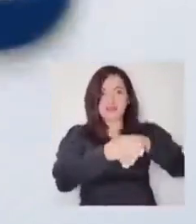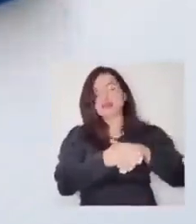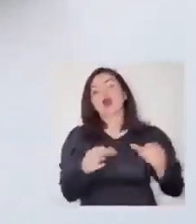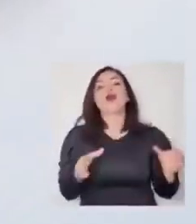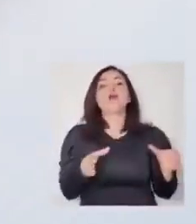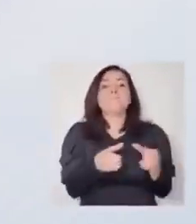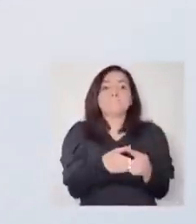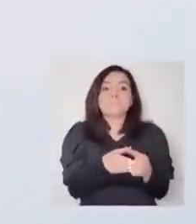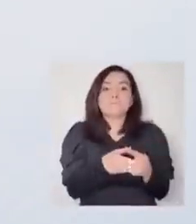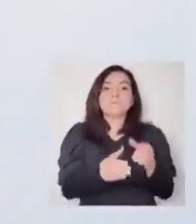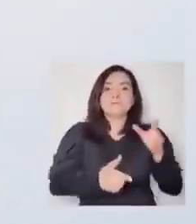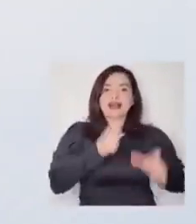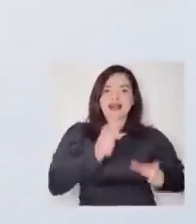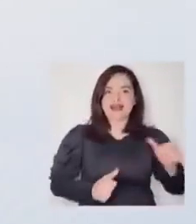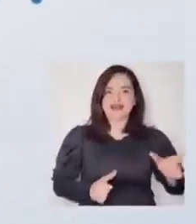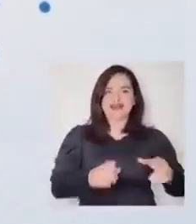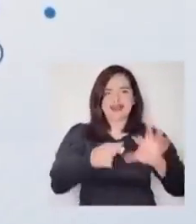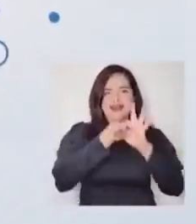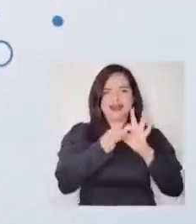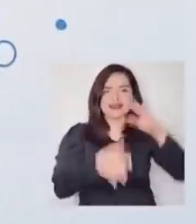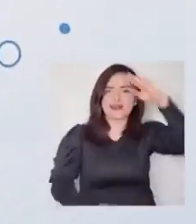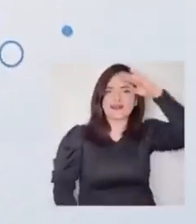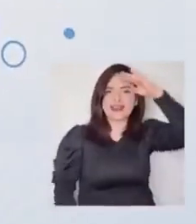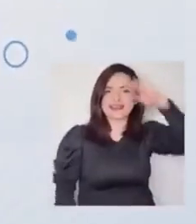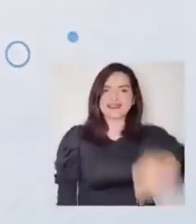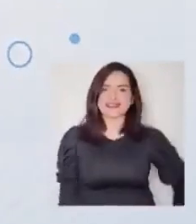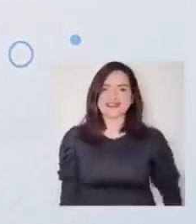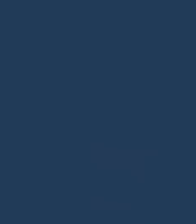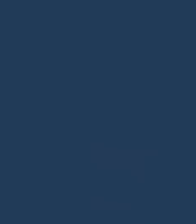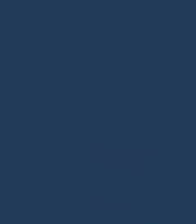Vota por el partido de la gente. Gracias por la confianza.